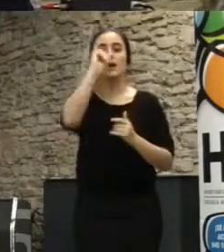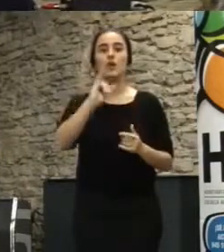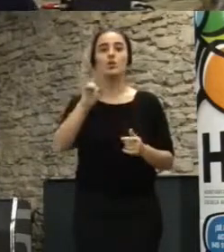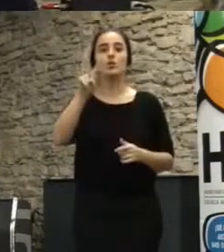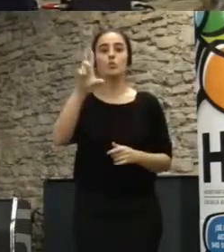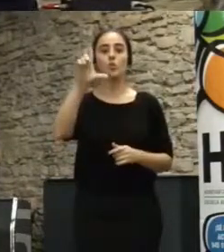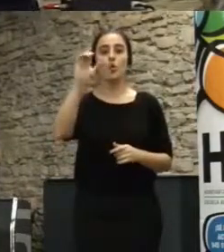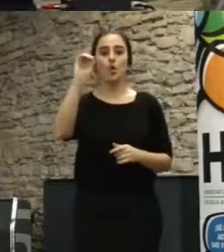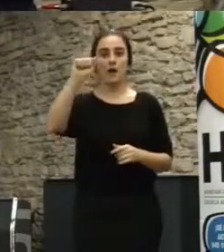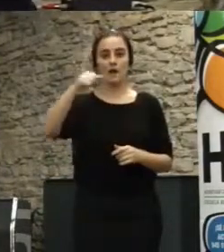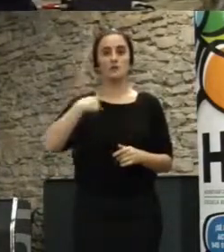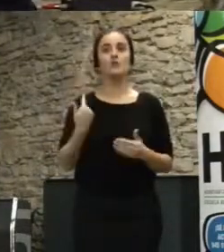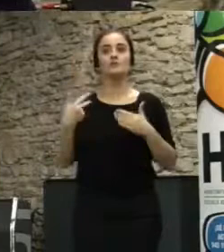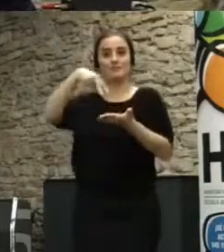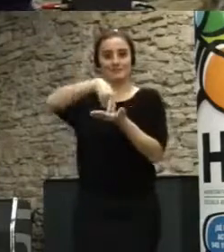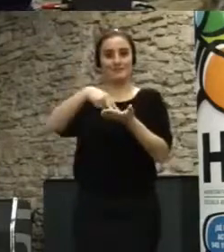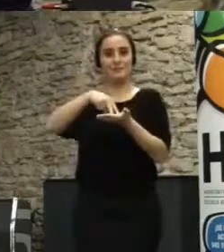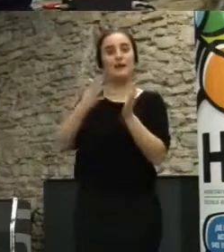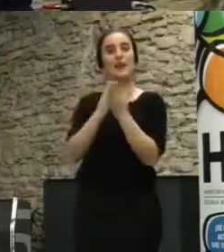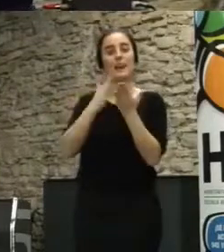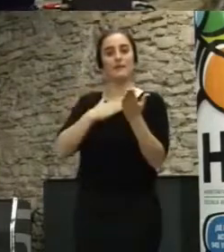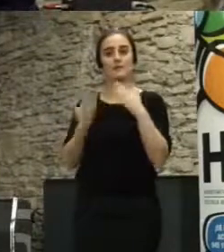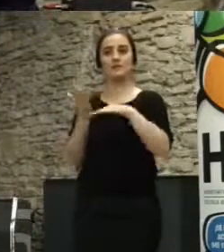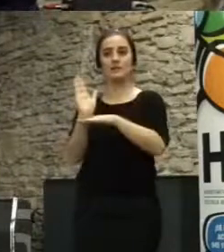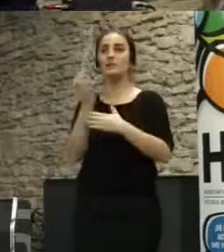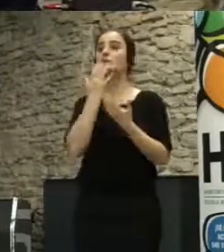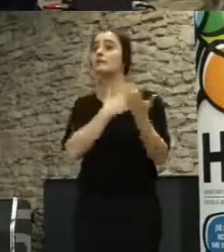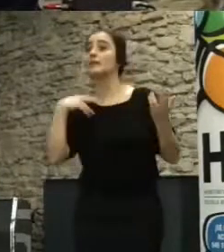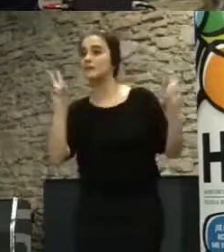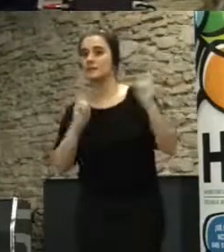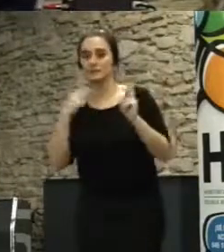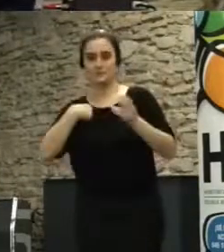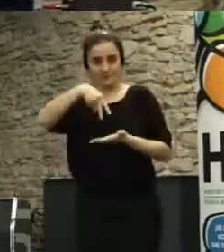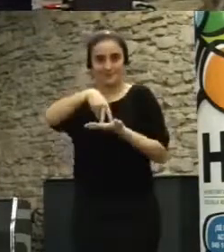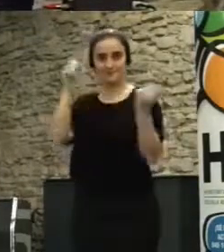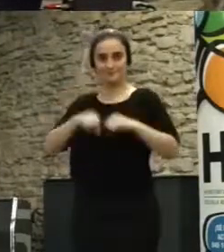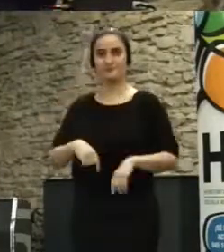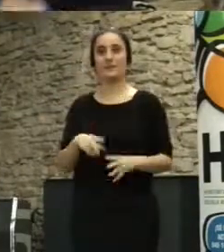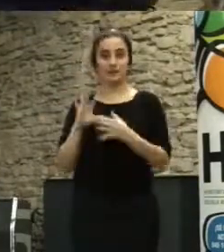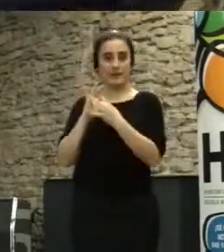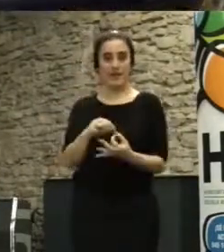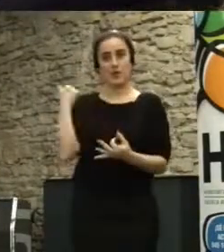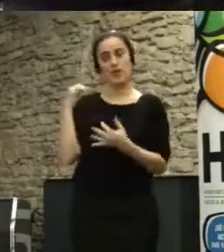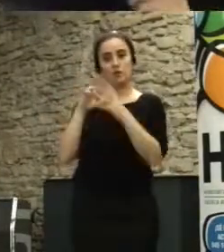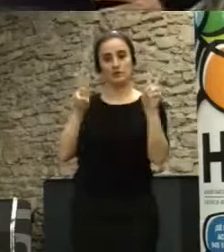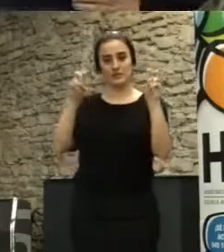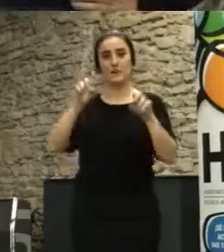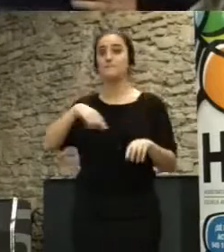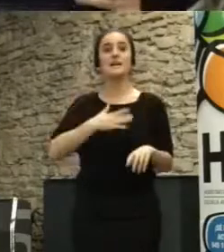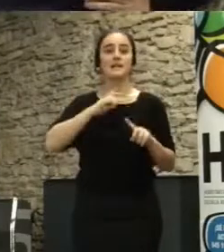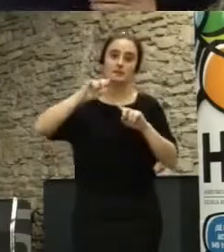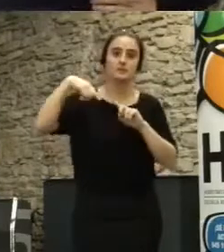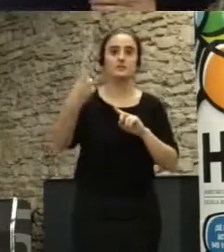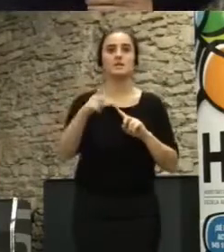voy a estar ahí porque si quiera pasar y estaré por ahí vas a estar por ahí que tiene que ver con todo esto pasado mañana ¿en